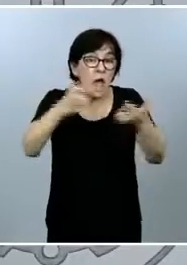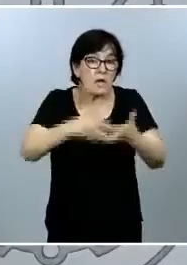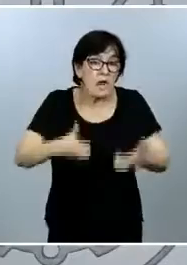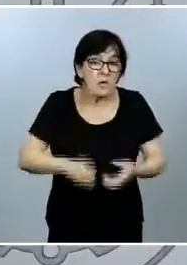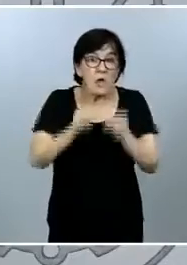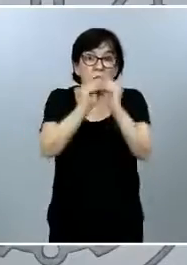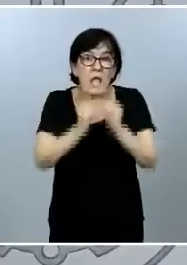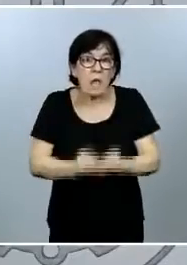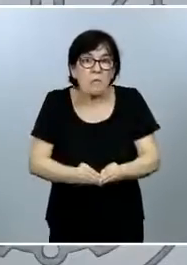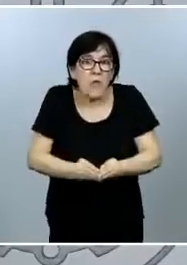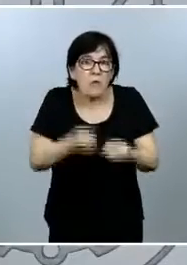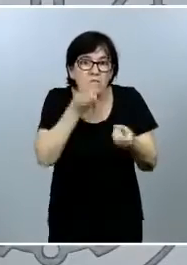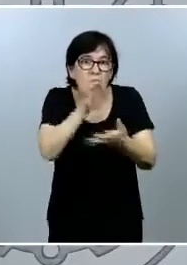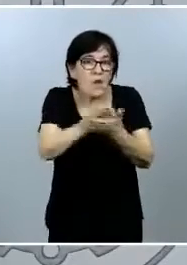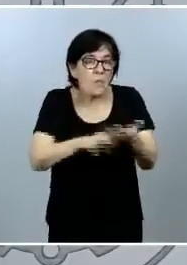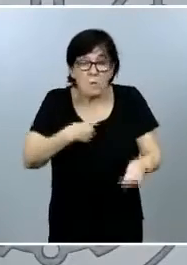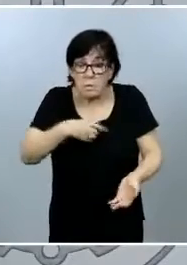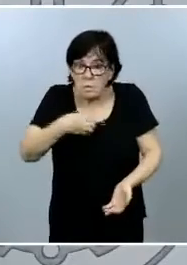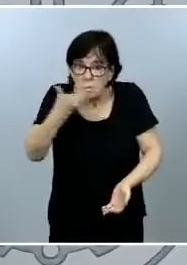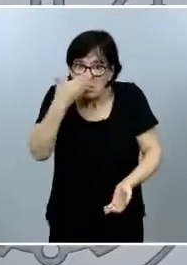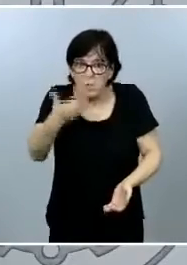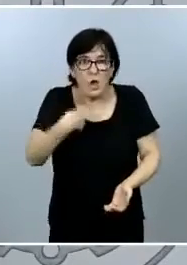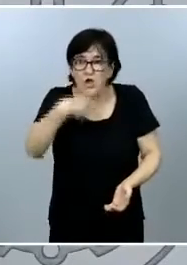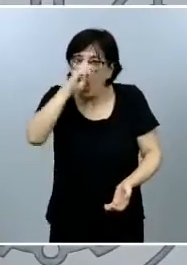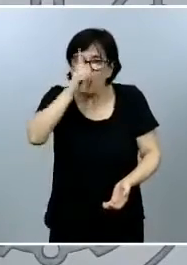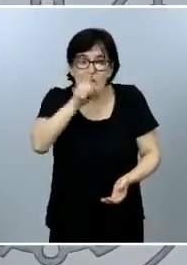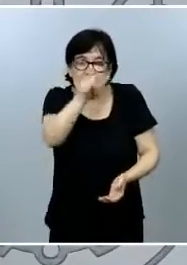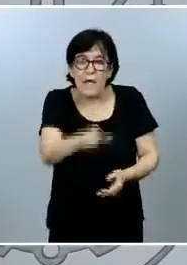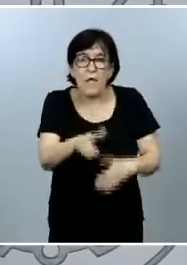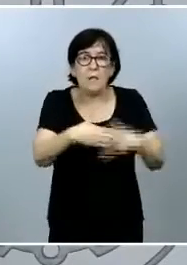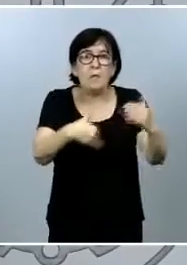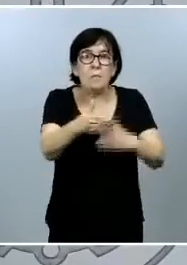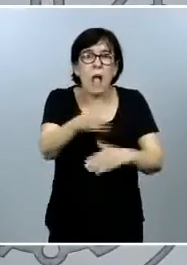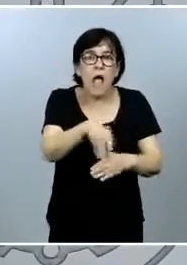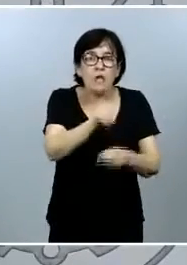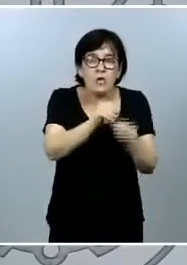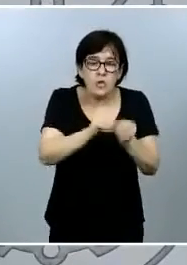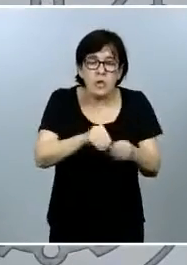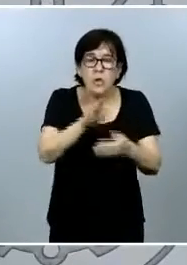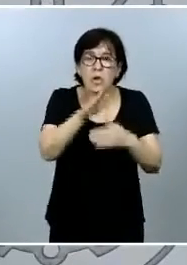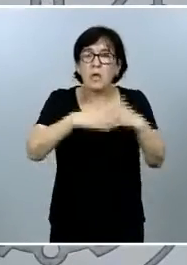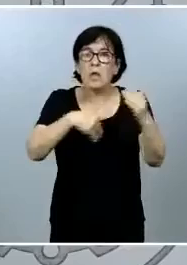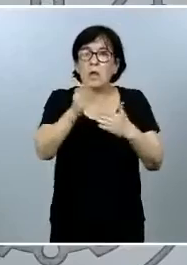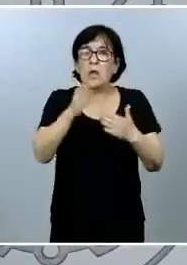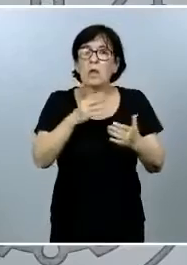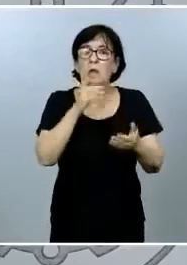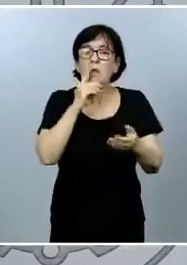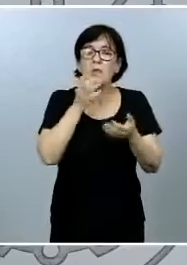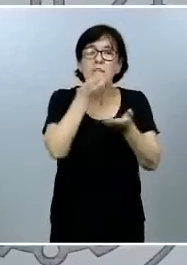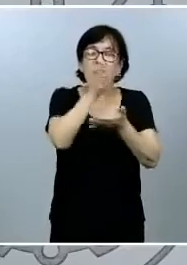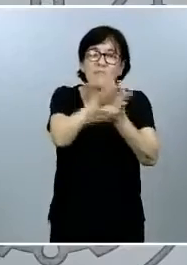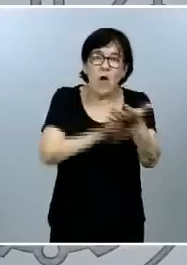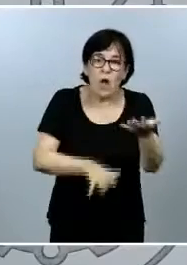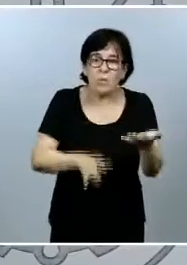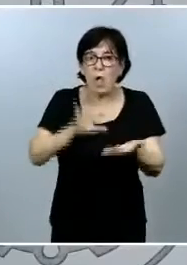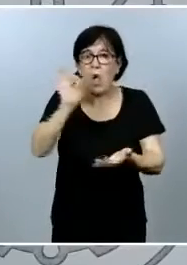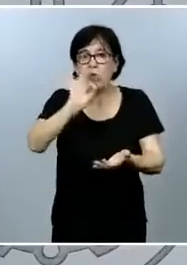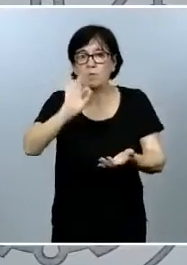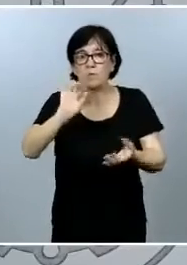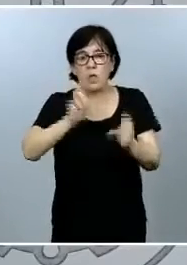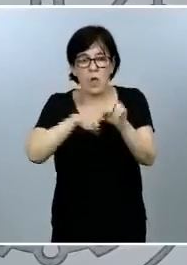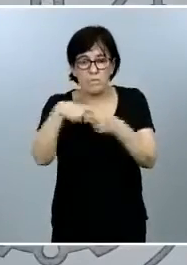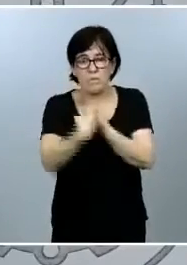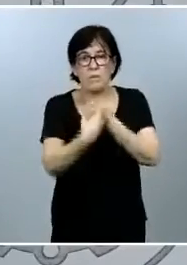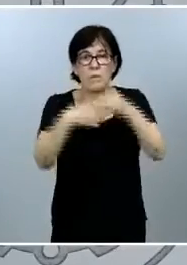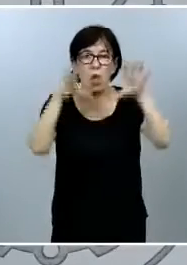el informe yo desconozco si ha sido él la persona autora del informe o son otros miembros de la Guardia Civil